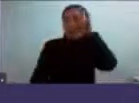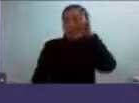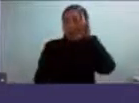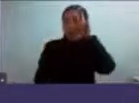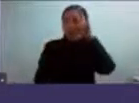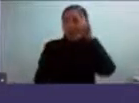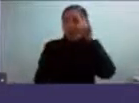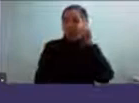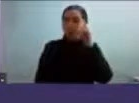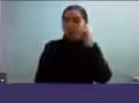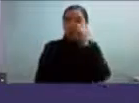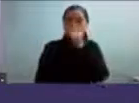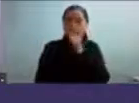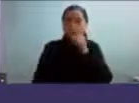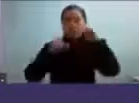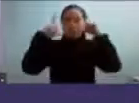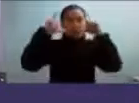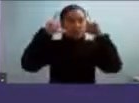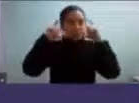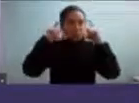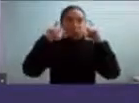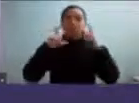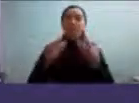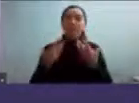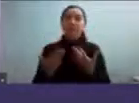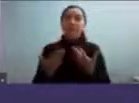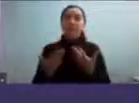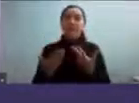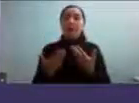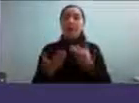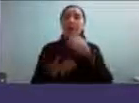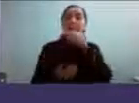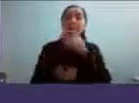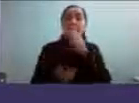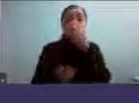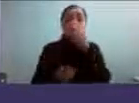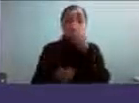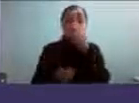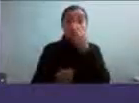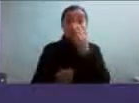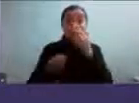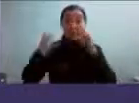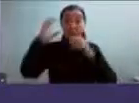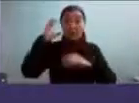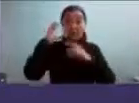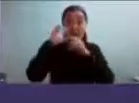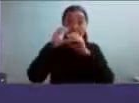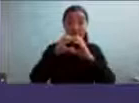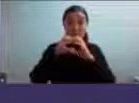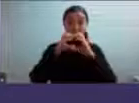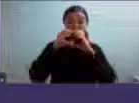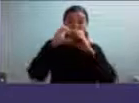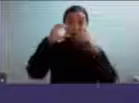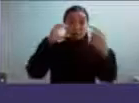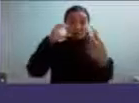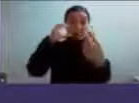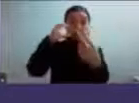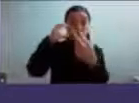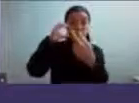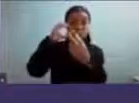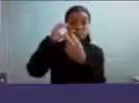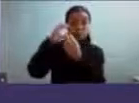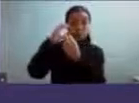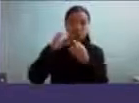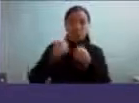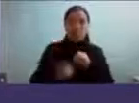en que me tomó esta foto. Y en que ella me pidió que yo mirara al lente de la cámara. Y recuerdo lo difícil que me